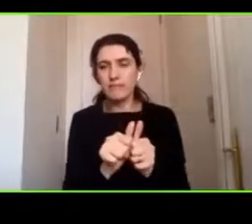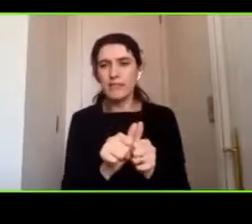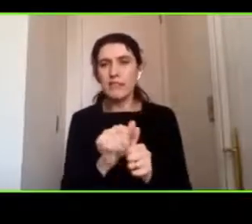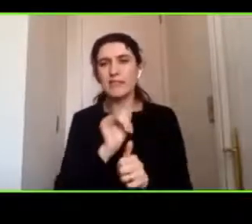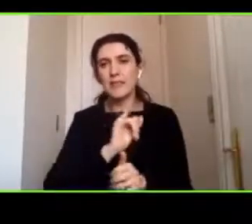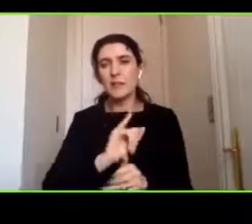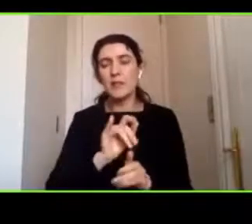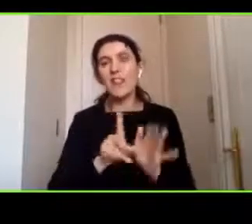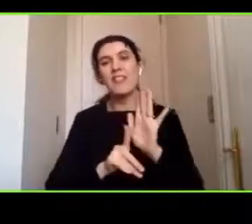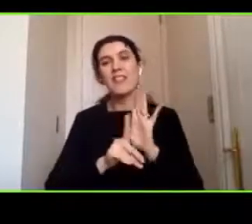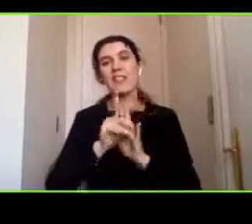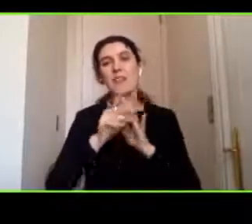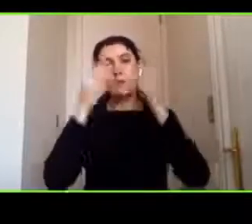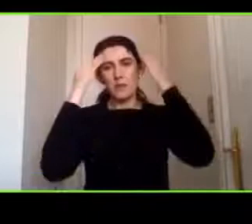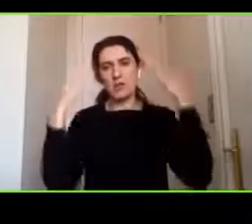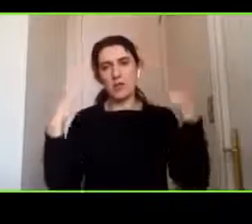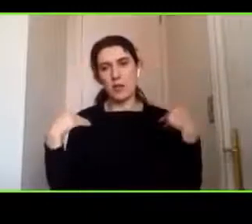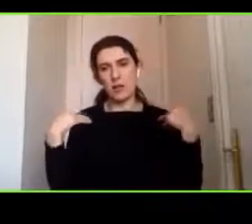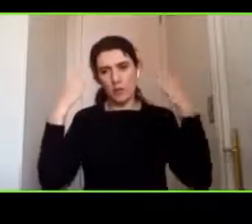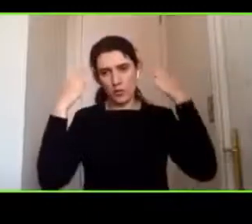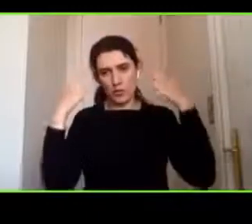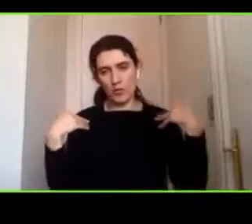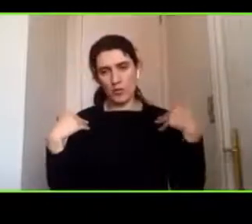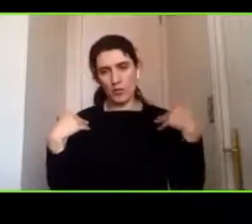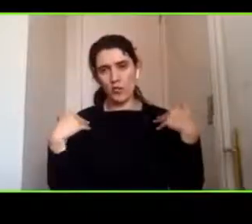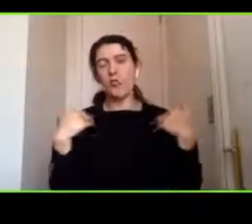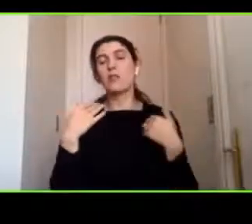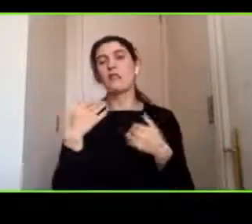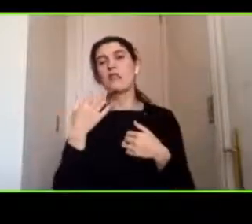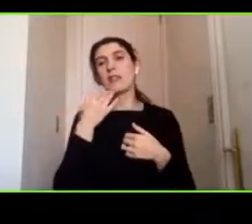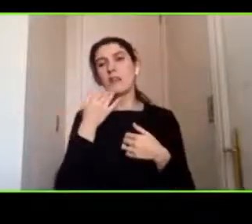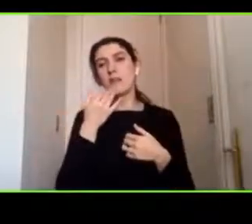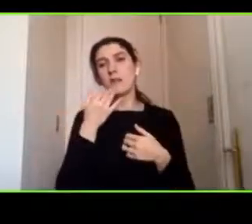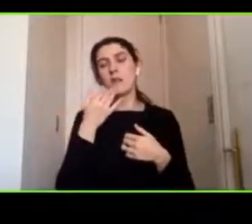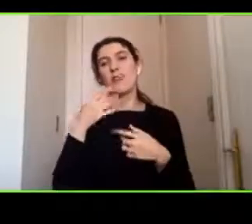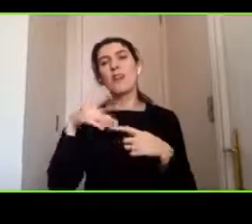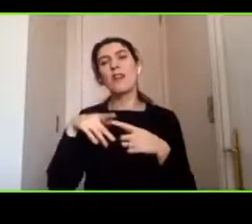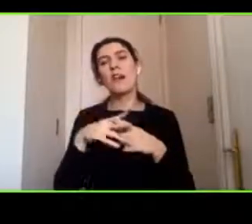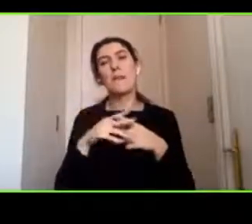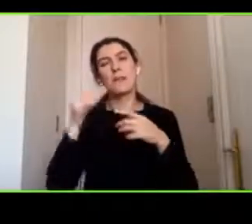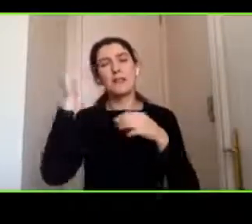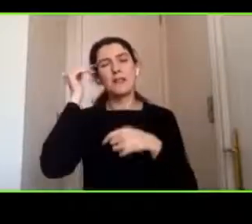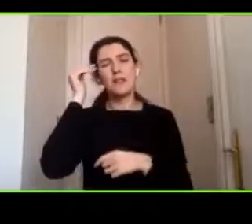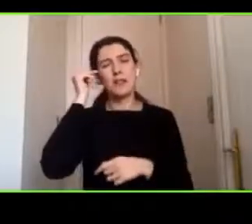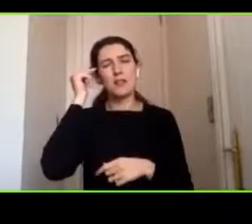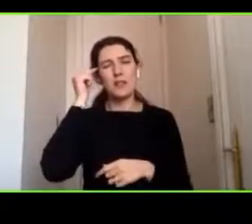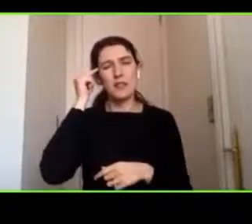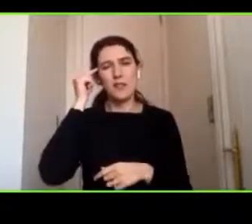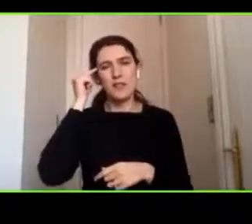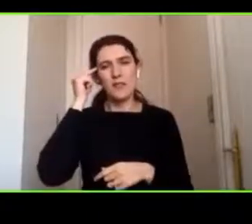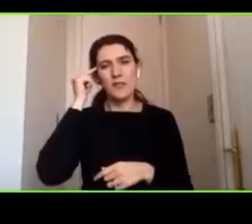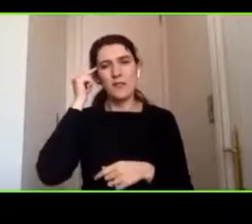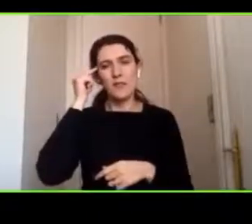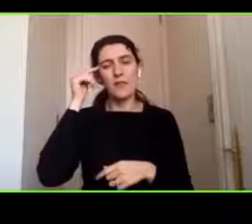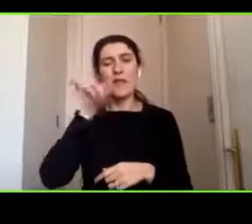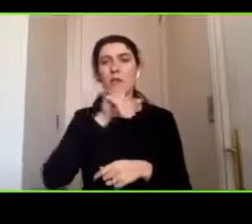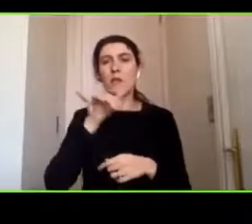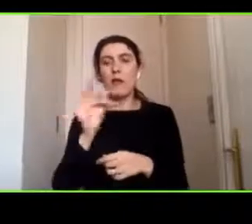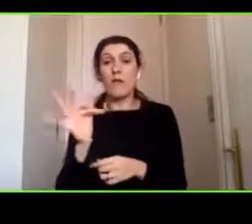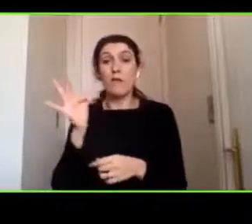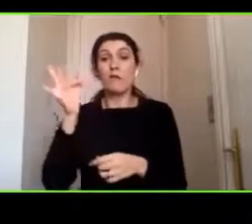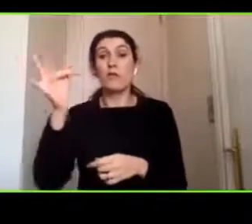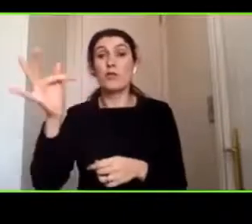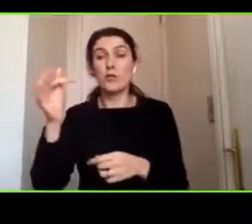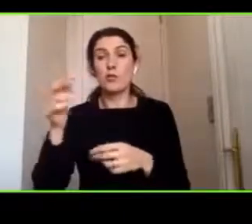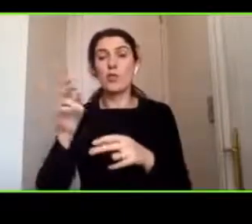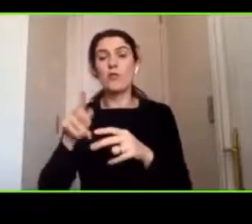psicomotor y de la evolución de las funciones cognitivas y funciones ejecutivas más adelante por lo